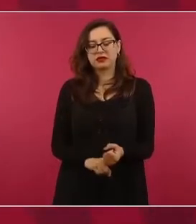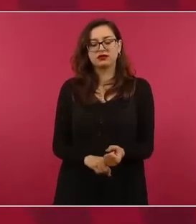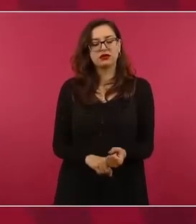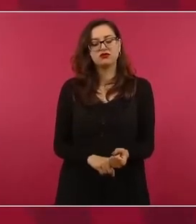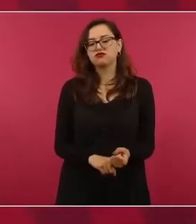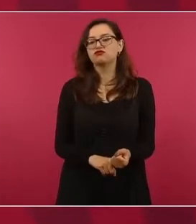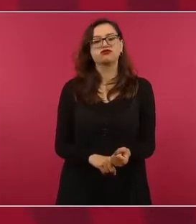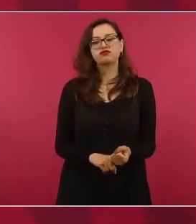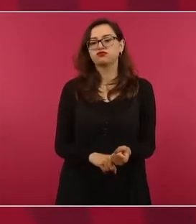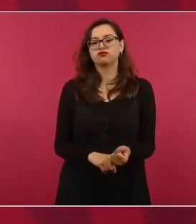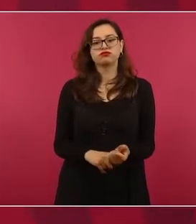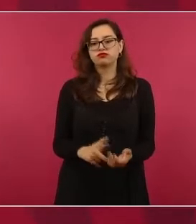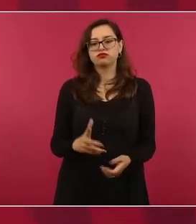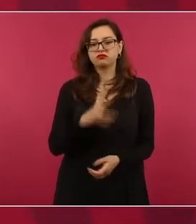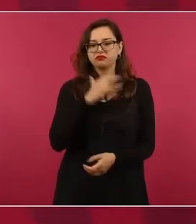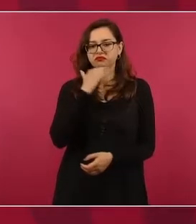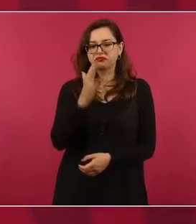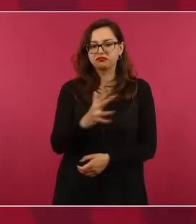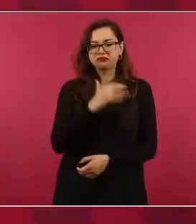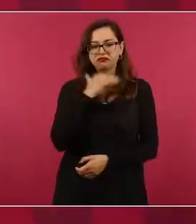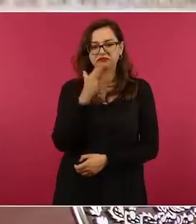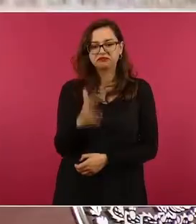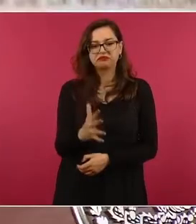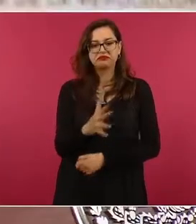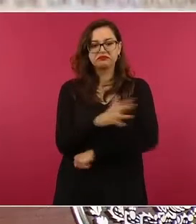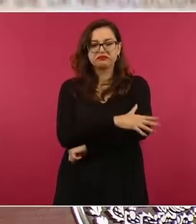traficante de influencia.